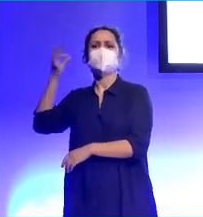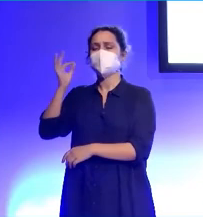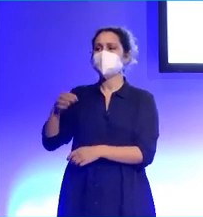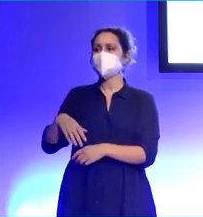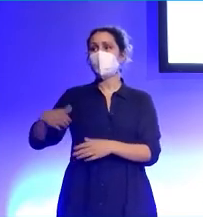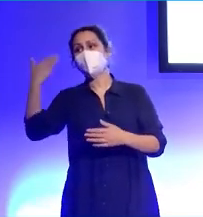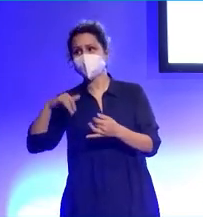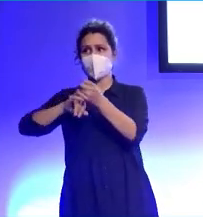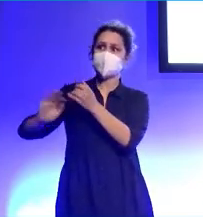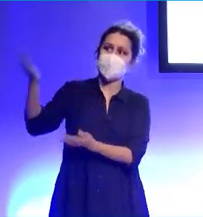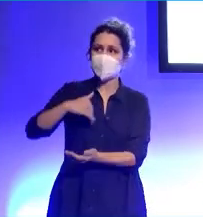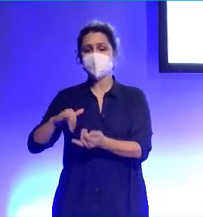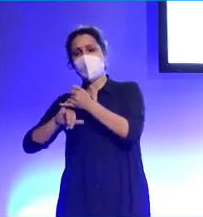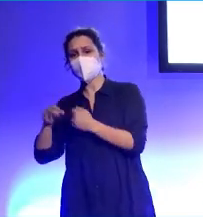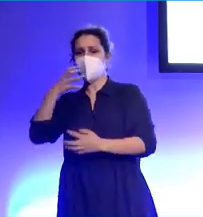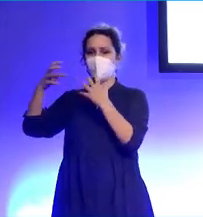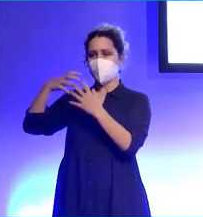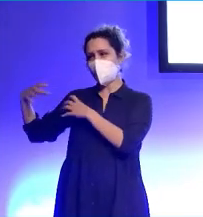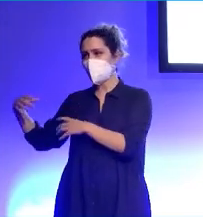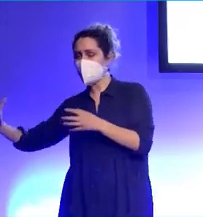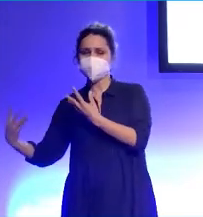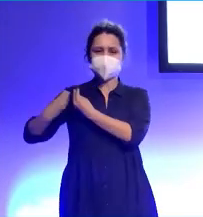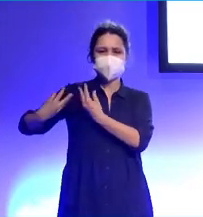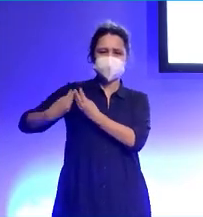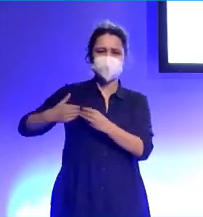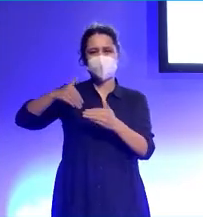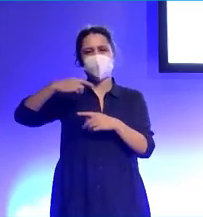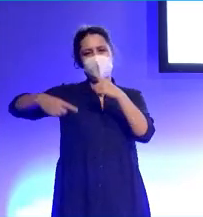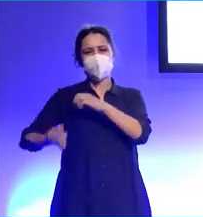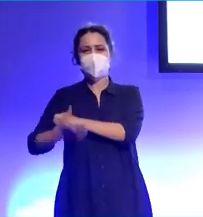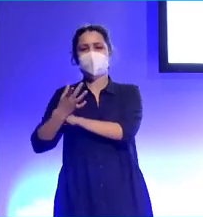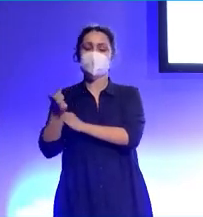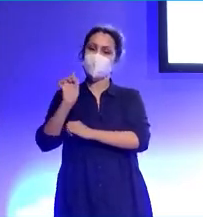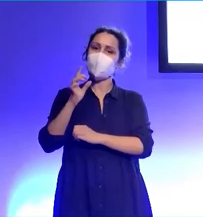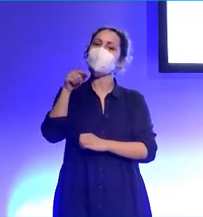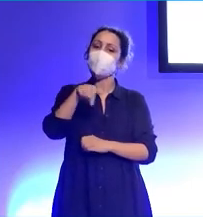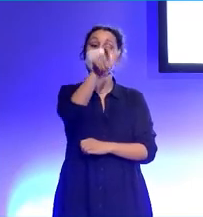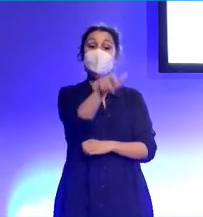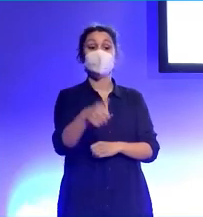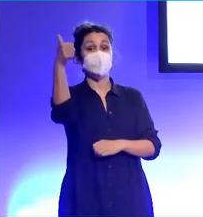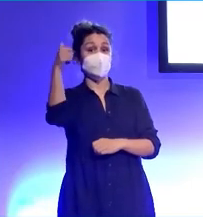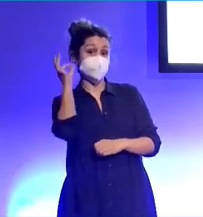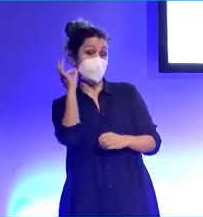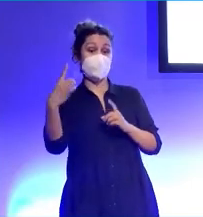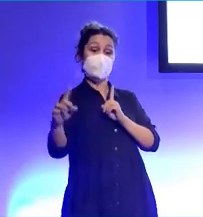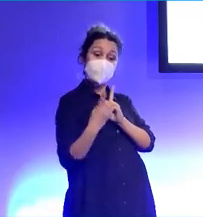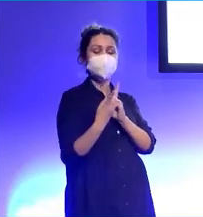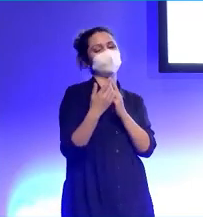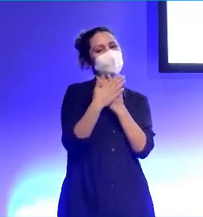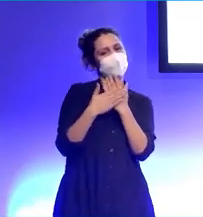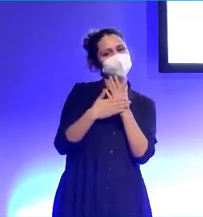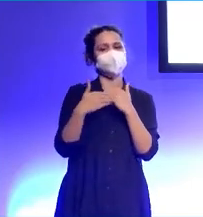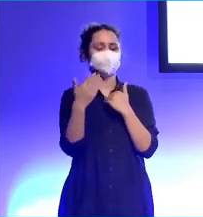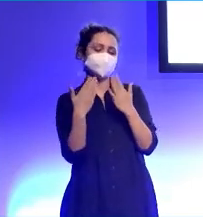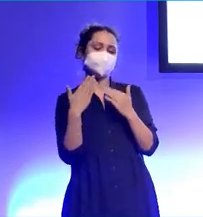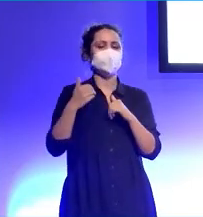salgamos de aquí de la mano y vamos a formar una familia el día de mañana. Tú te curras una relación poco a poco, con cariño, quedas, hablas, escribes,